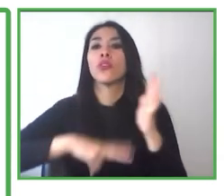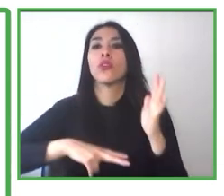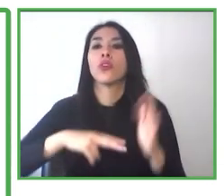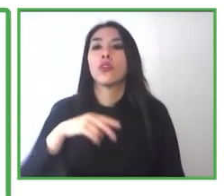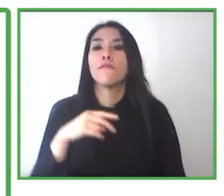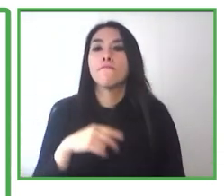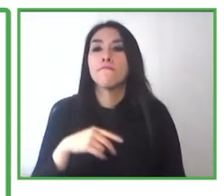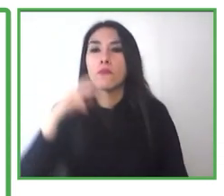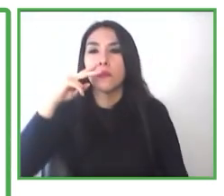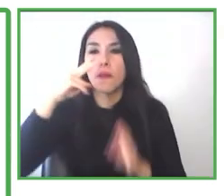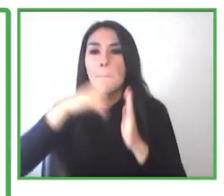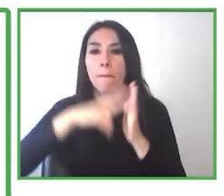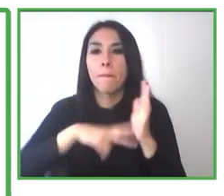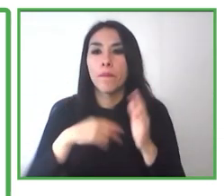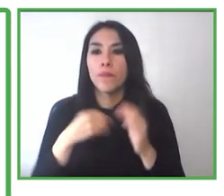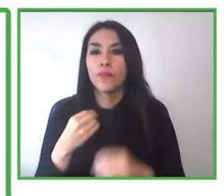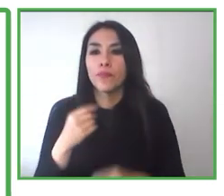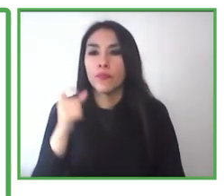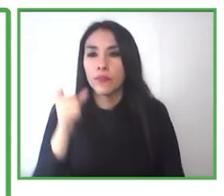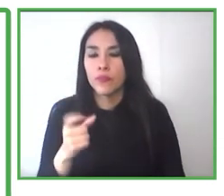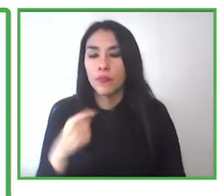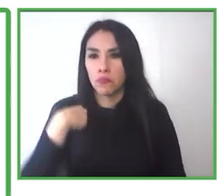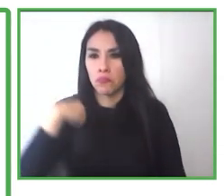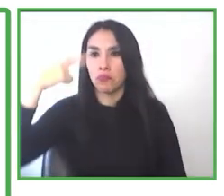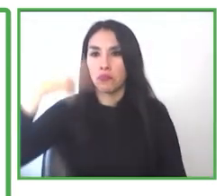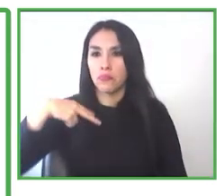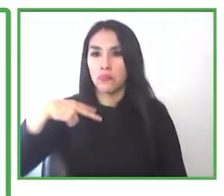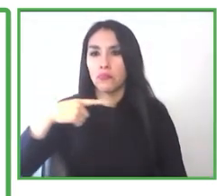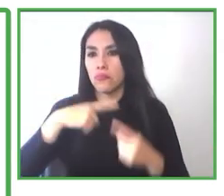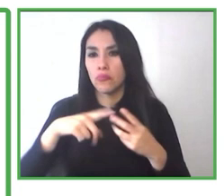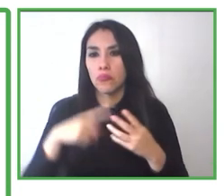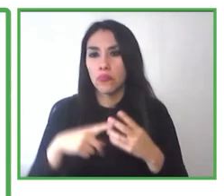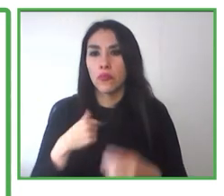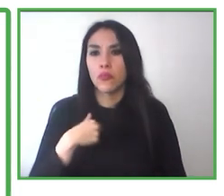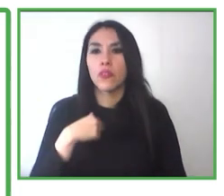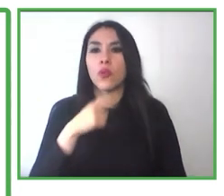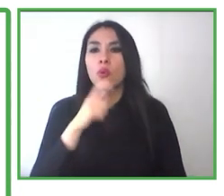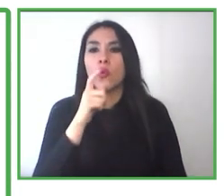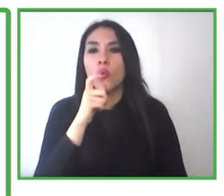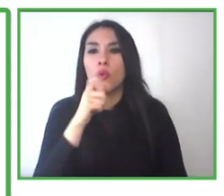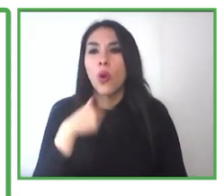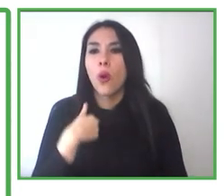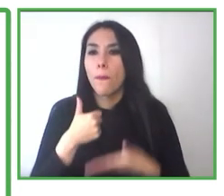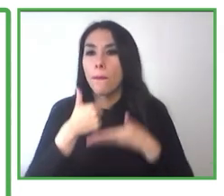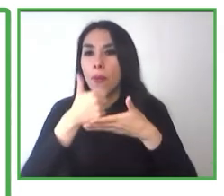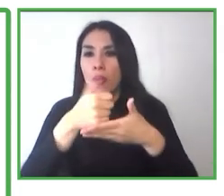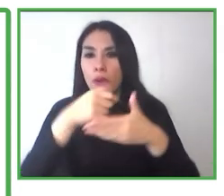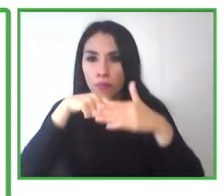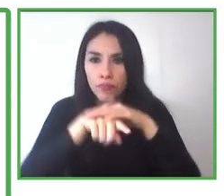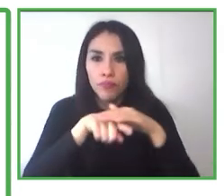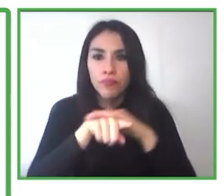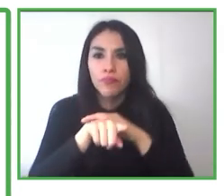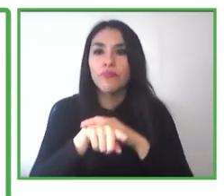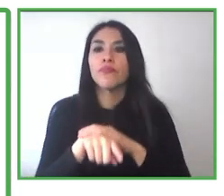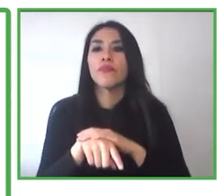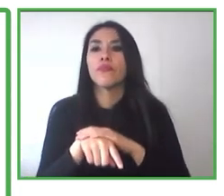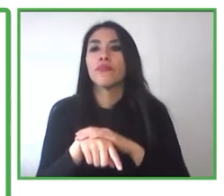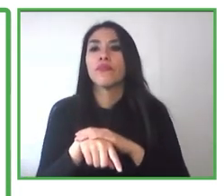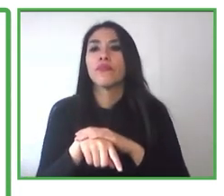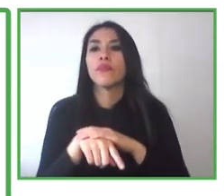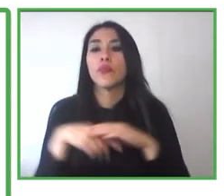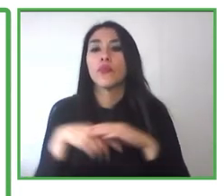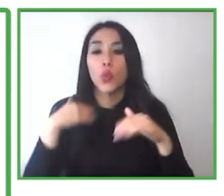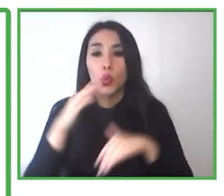que cada uno de nuestros procesos, desde el ingreso por la infraestructura hasta los servicios, sean accesibles para cualquier persona, que pueda ser